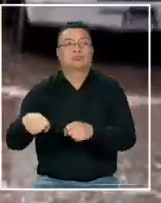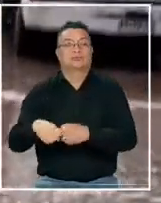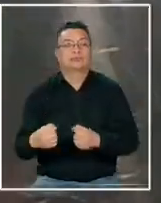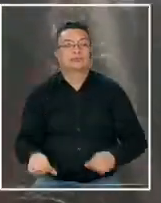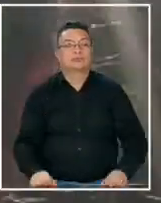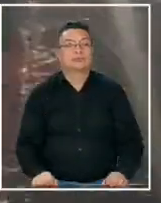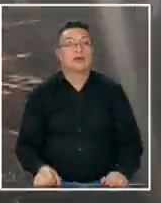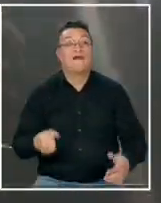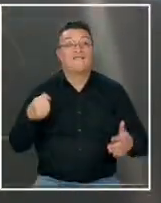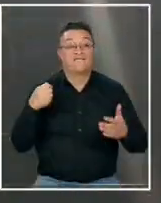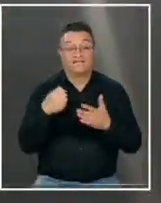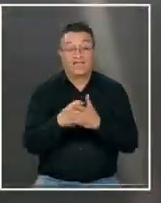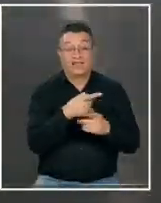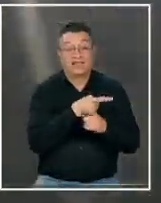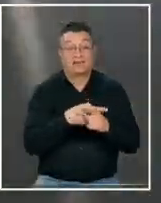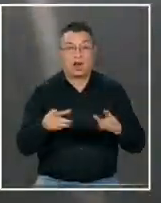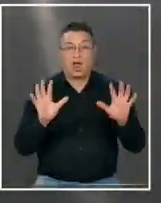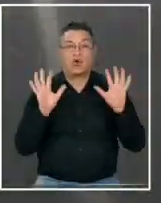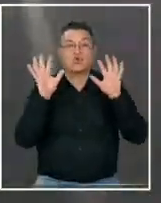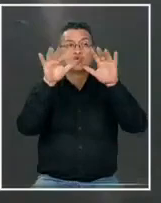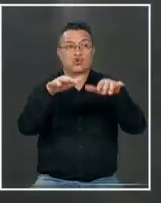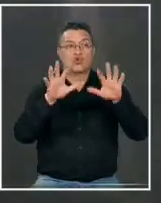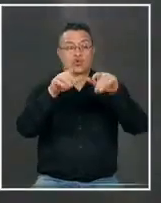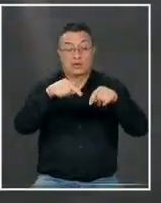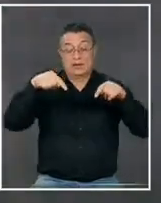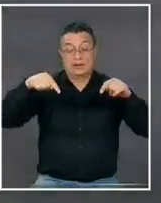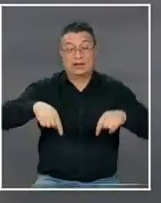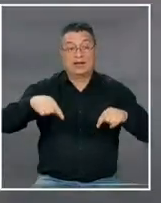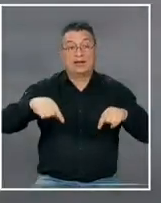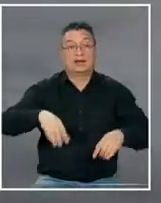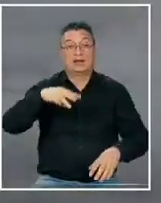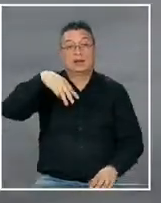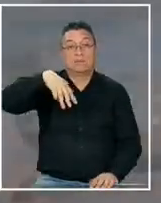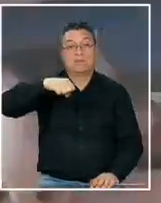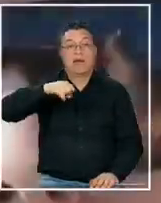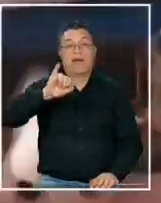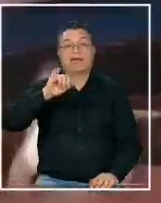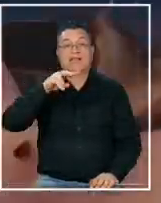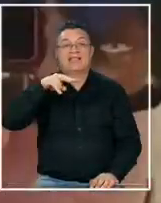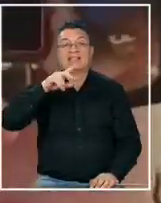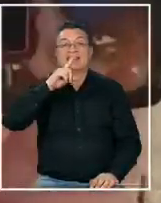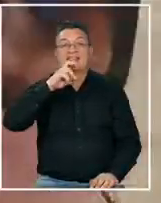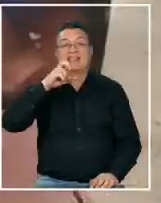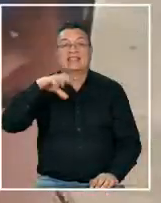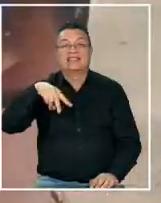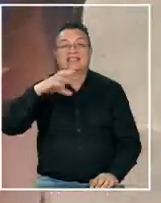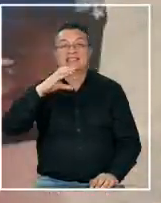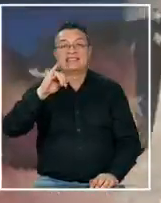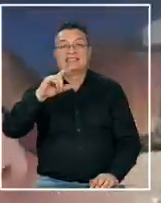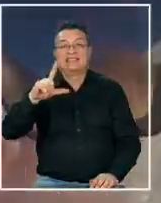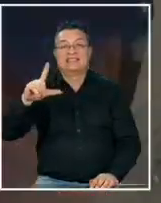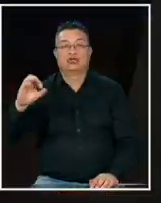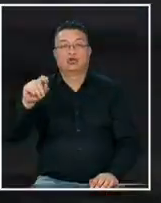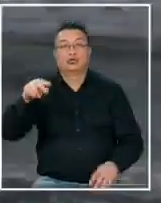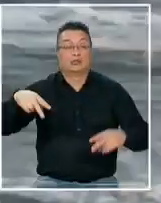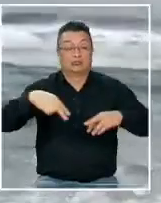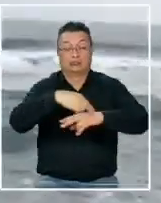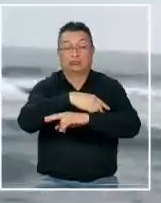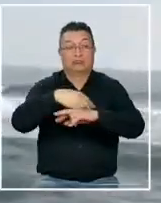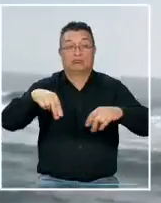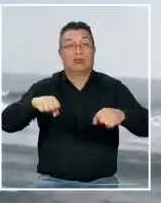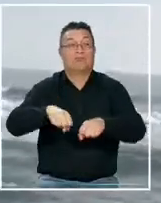después de un fin de semana con grandes marejadas aquí en el balneario de Maitensillo paseo peatonal destruido